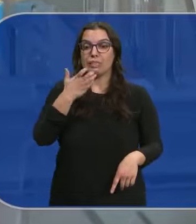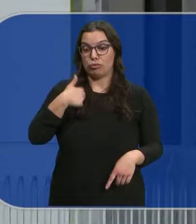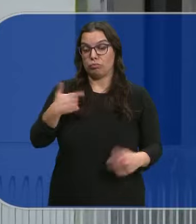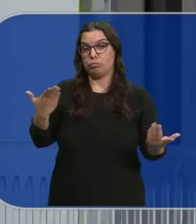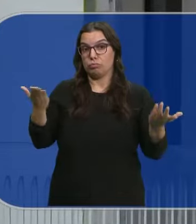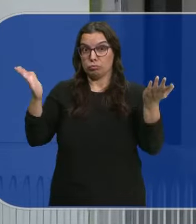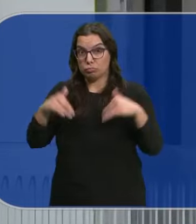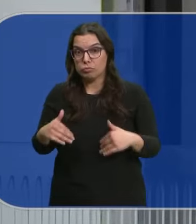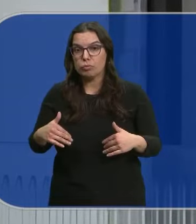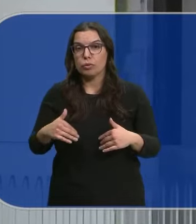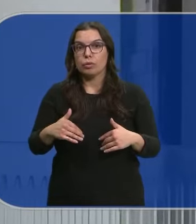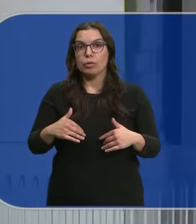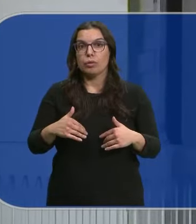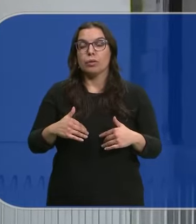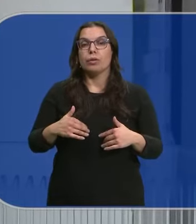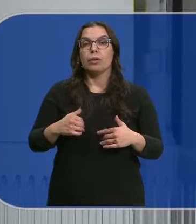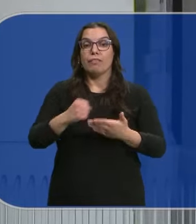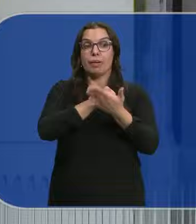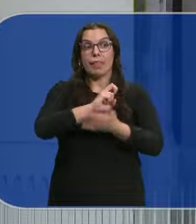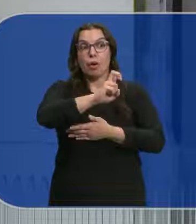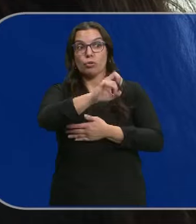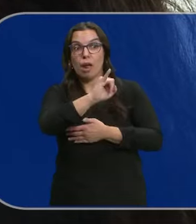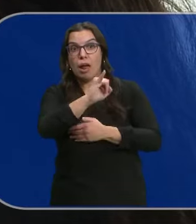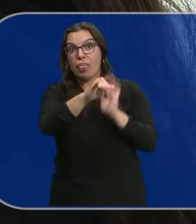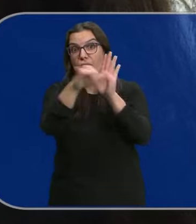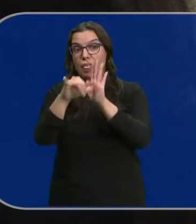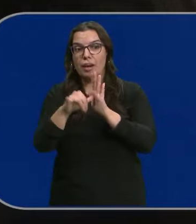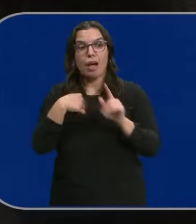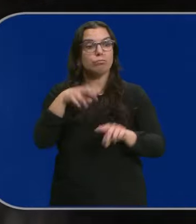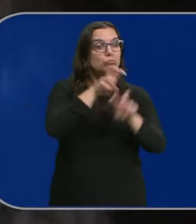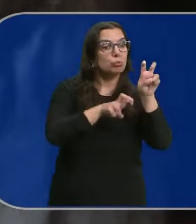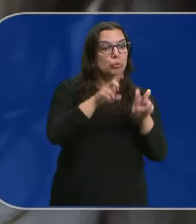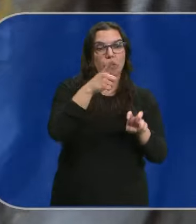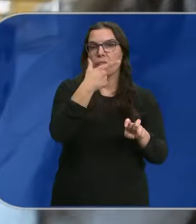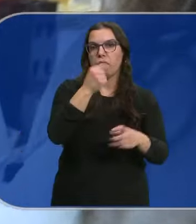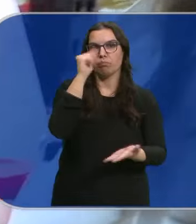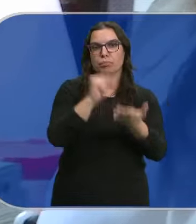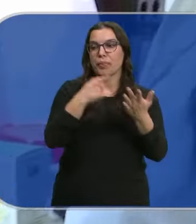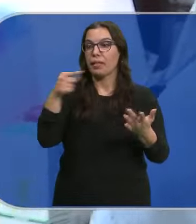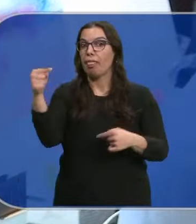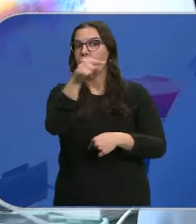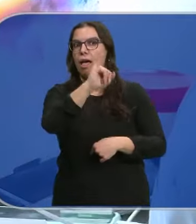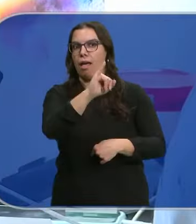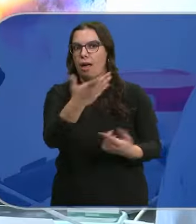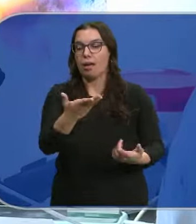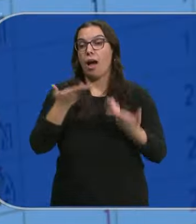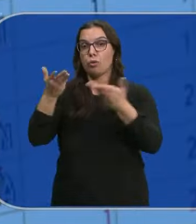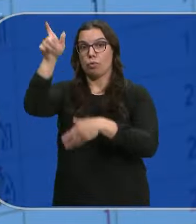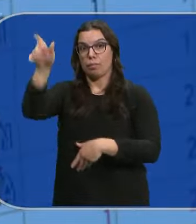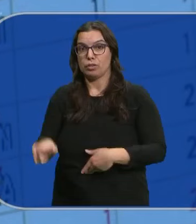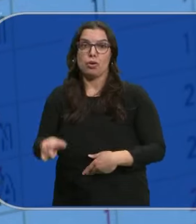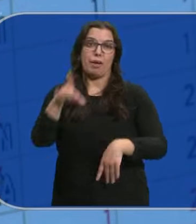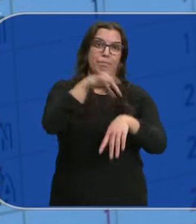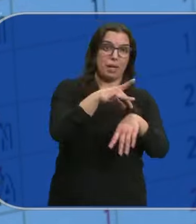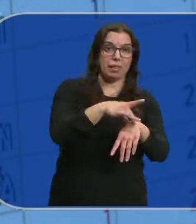Localizar Farmacos en desabastecimiento En otras farmacias cercanas Con una búsqueda A través de este programa Se ayuda tanto al paciente